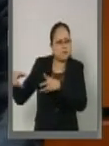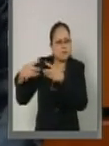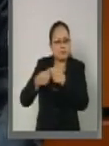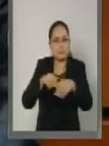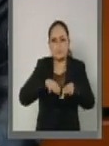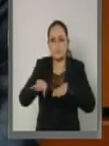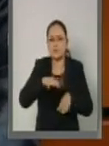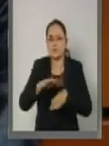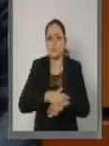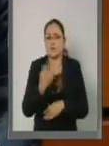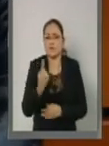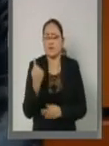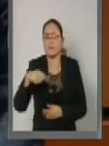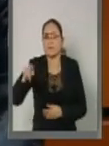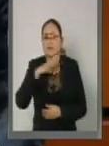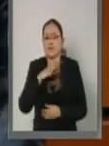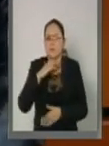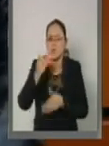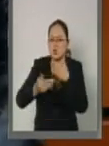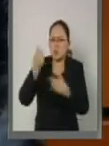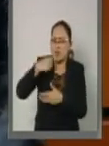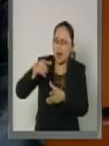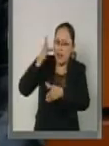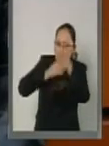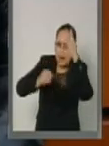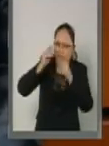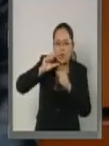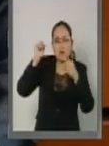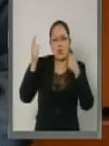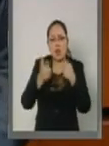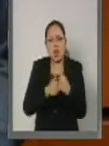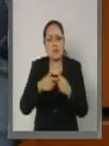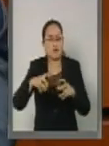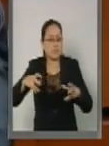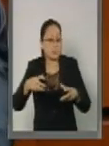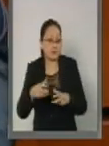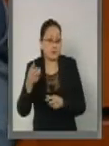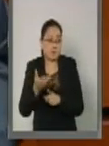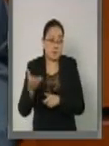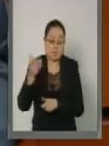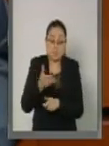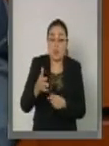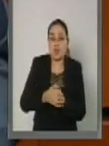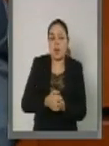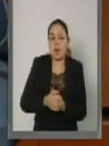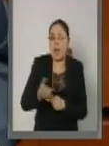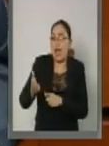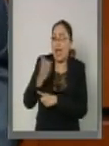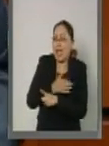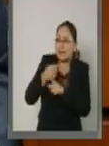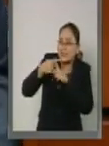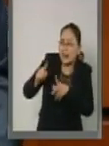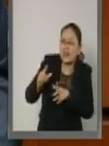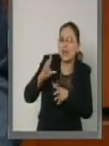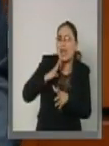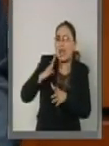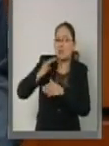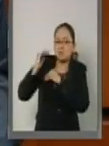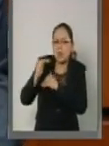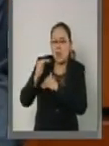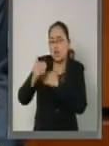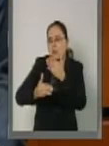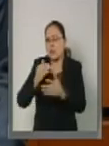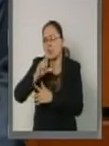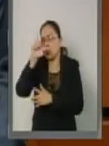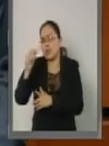ya que las condiciones del proceso de formación de su capital humano en su momento fueron adversas y limitadas. El